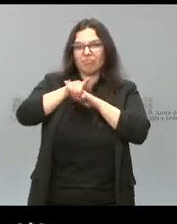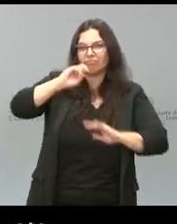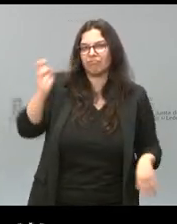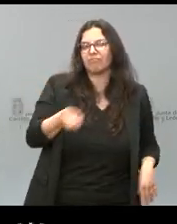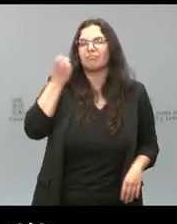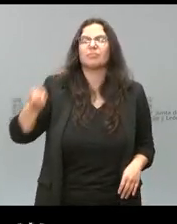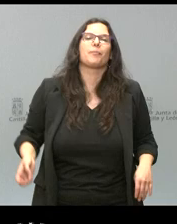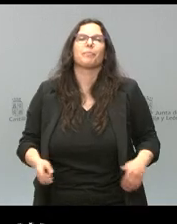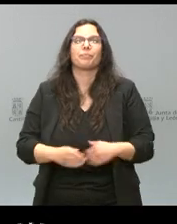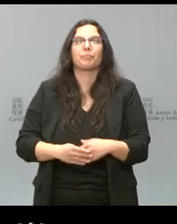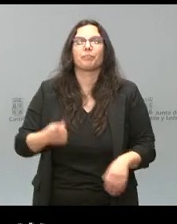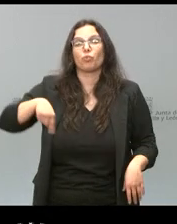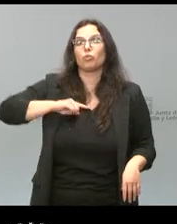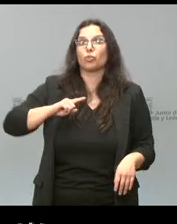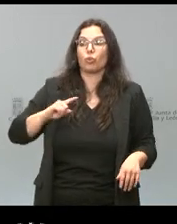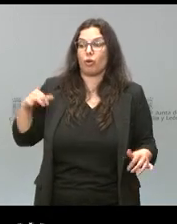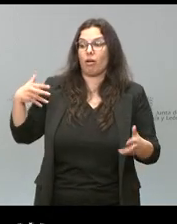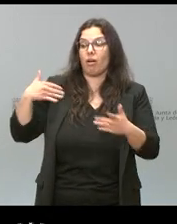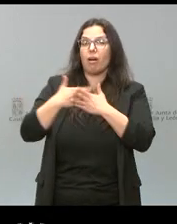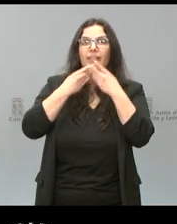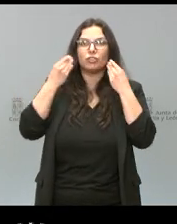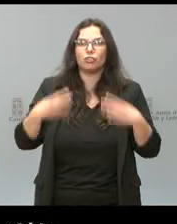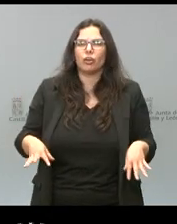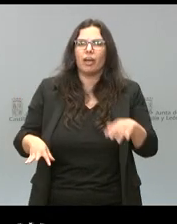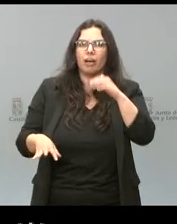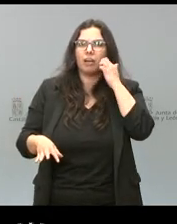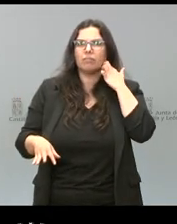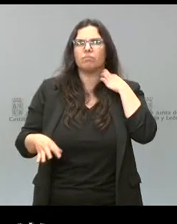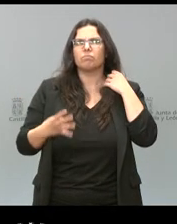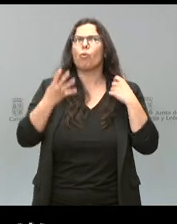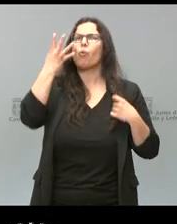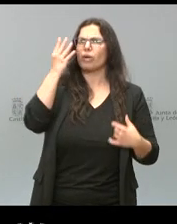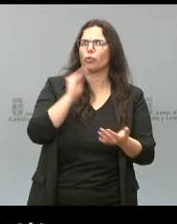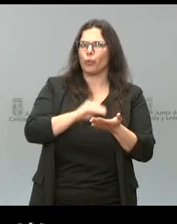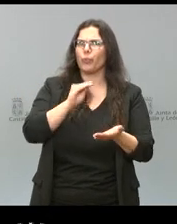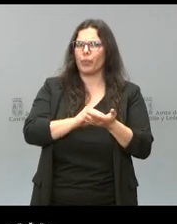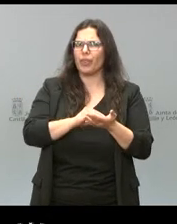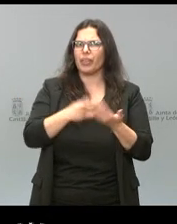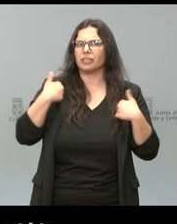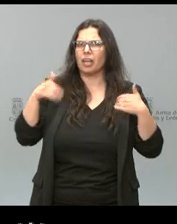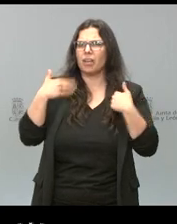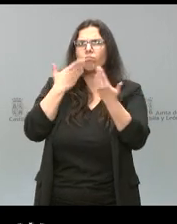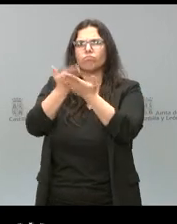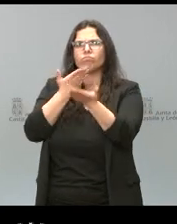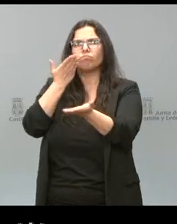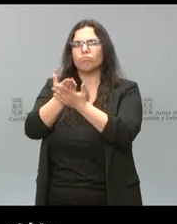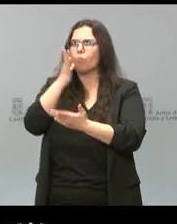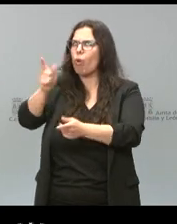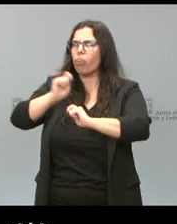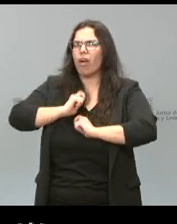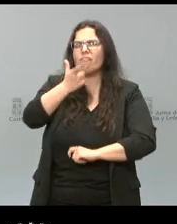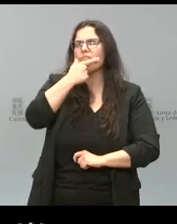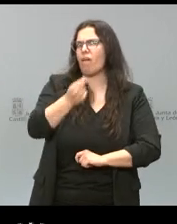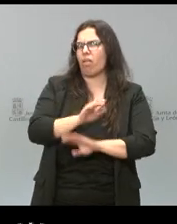repetido a lo largo de nuestra historia, al menos cuatro veces, por la facilidad que ellos ofrecen al